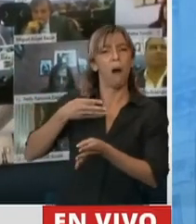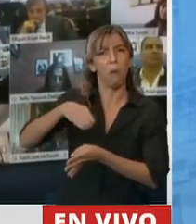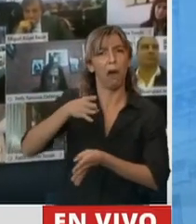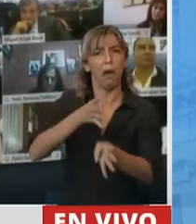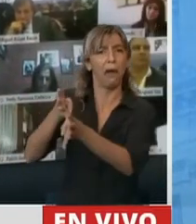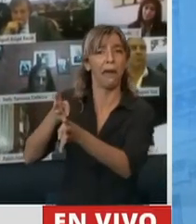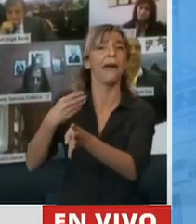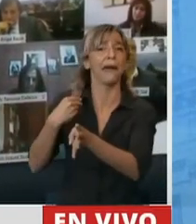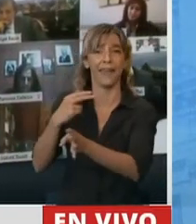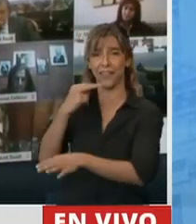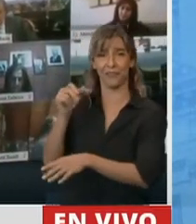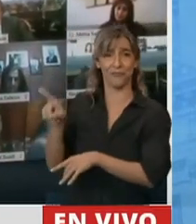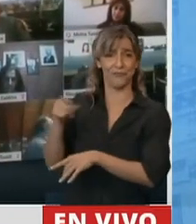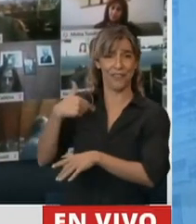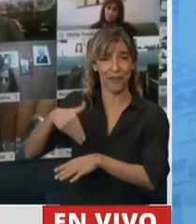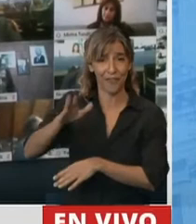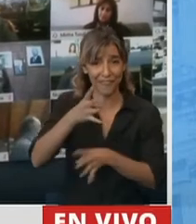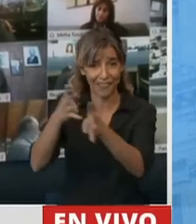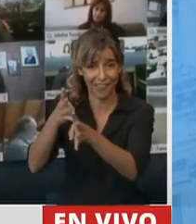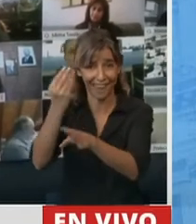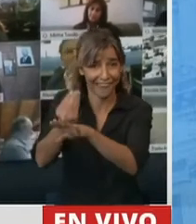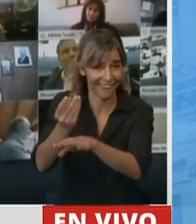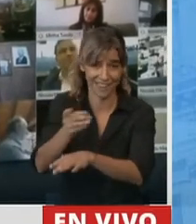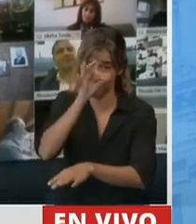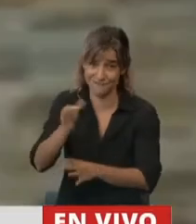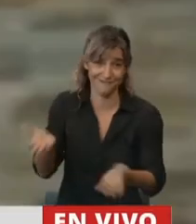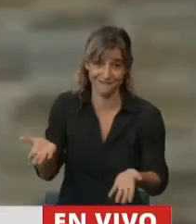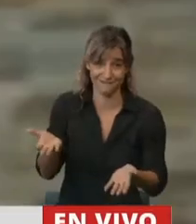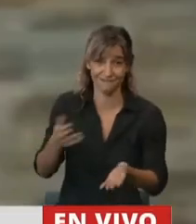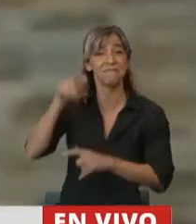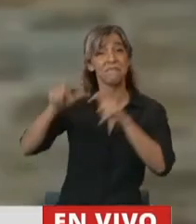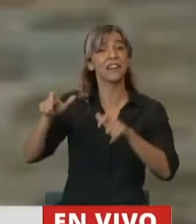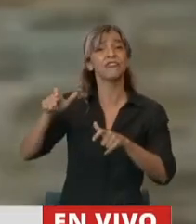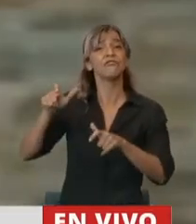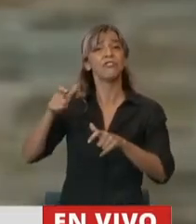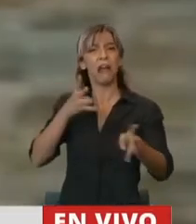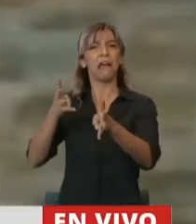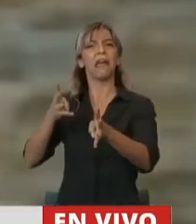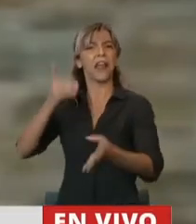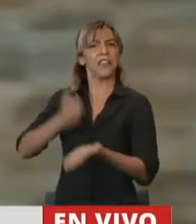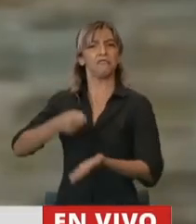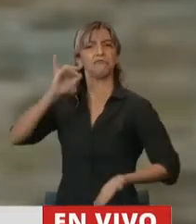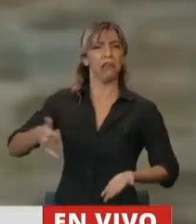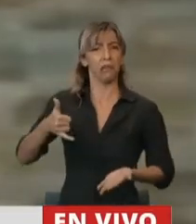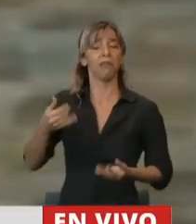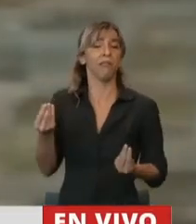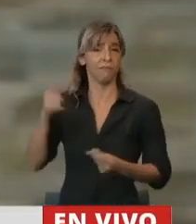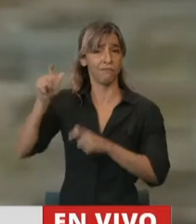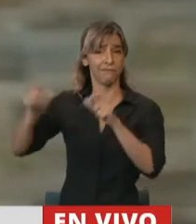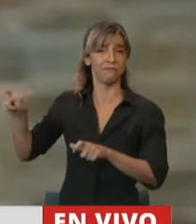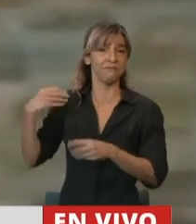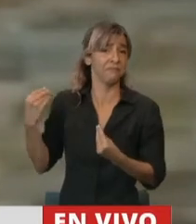batalla. Los que deciden la guerra son los que detrás de los escritorios, en definitiva,